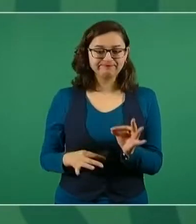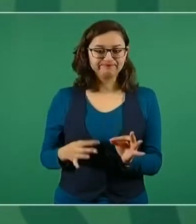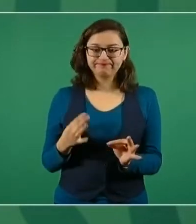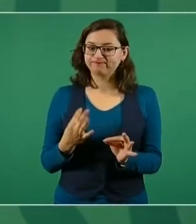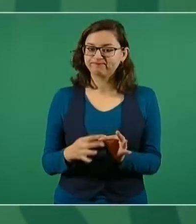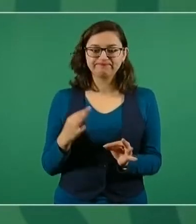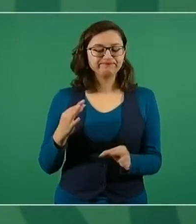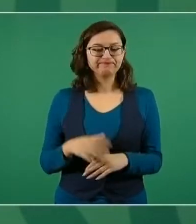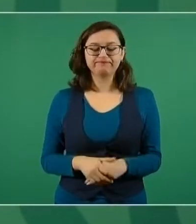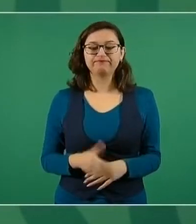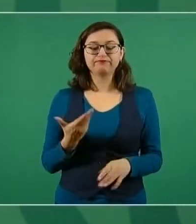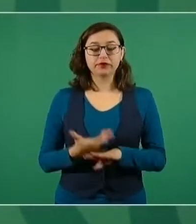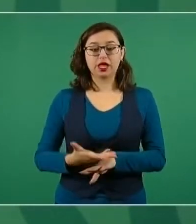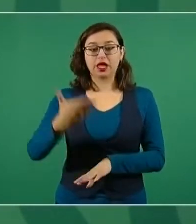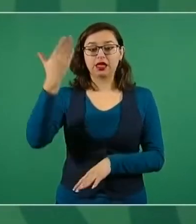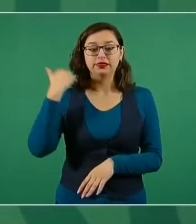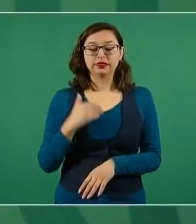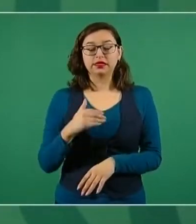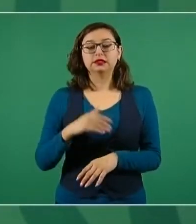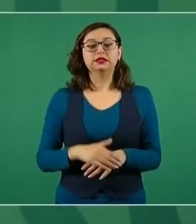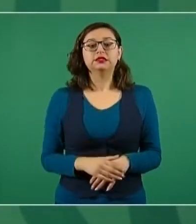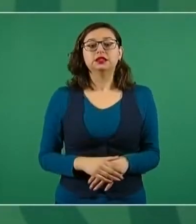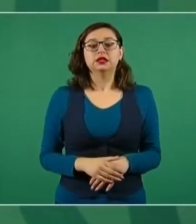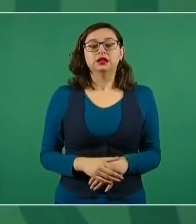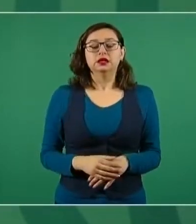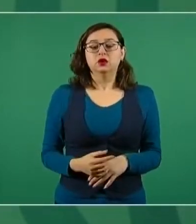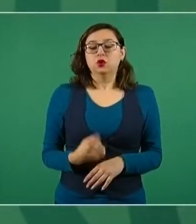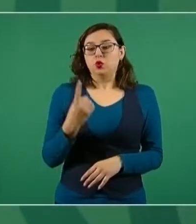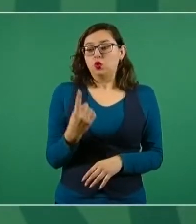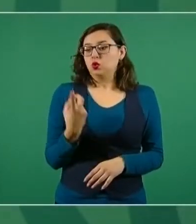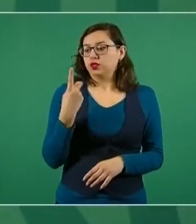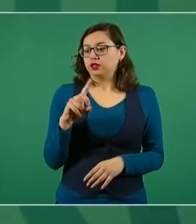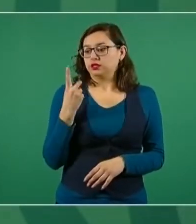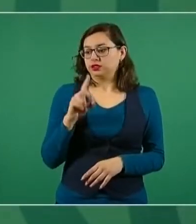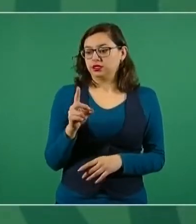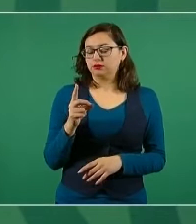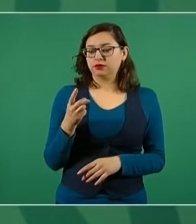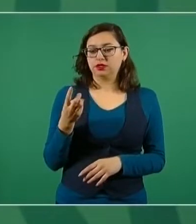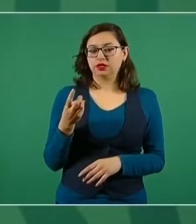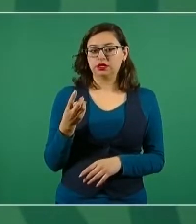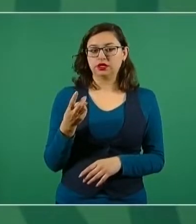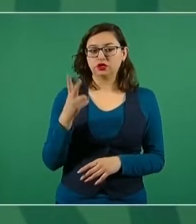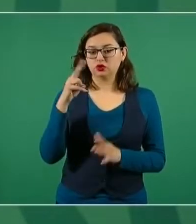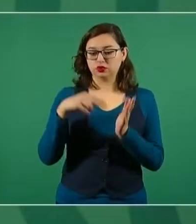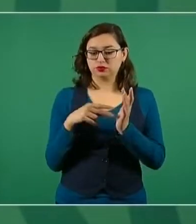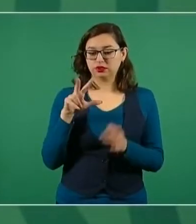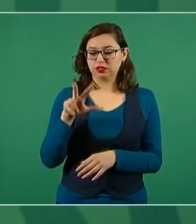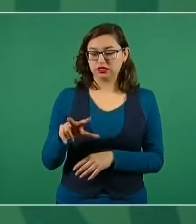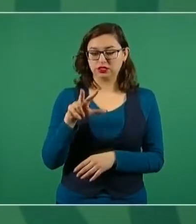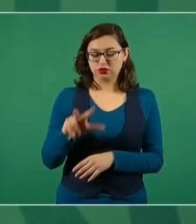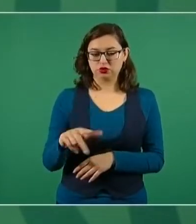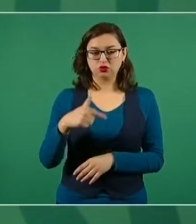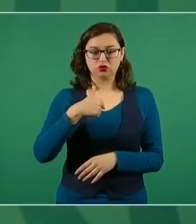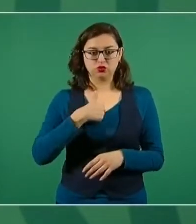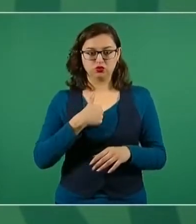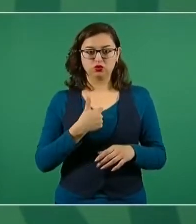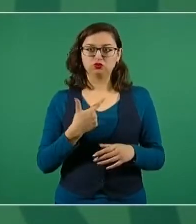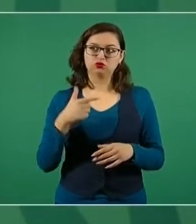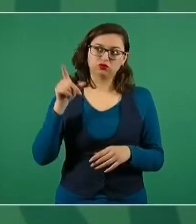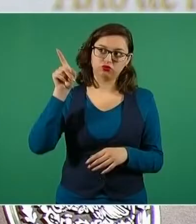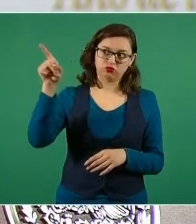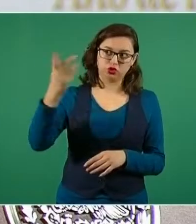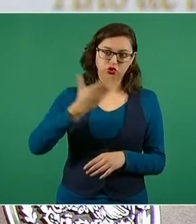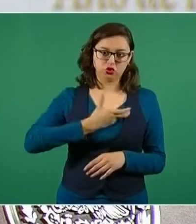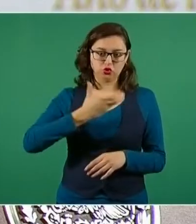de descentralizar el gobierno federal, precisó el presidente Andrés Manuel López Obrador. Al reconocer que este es uno de los